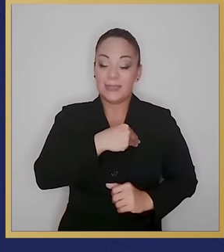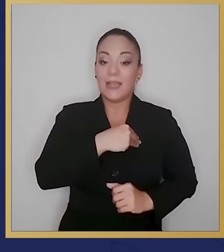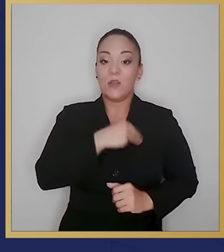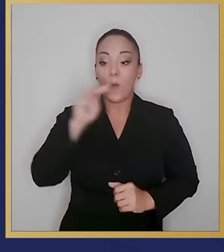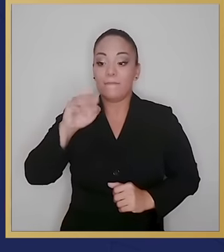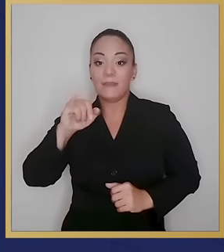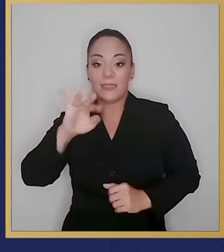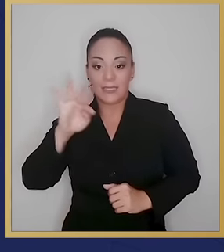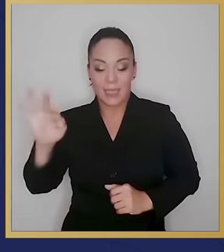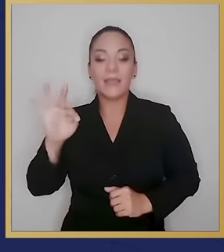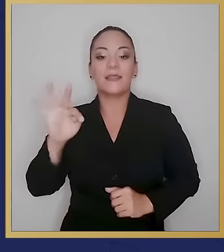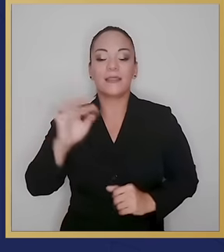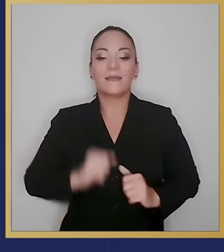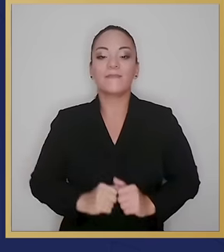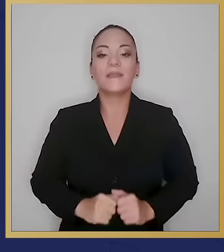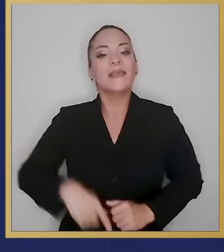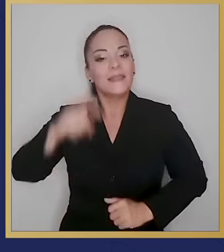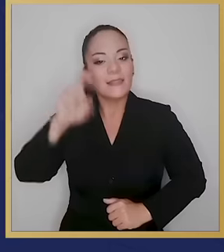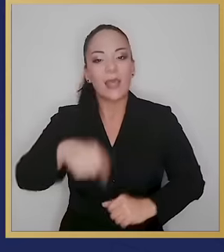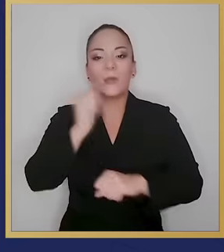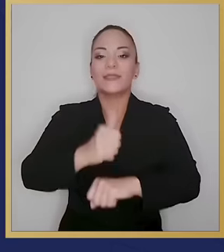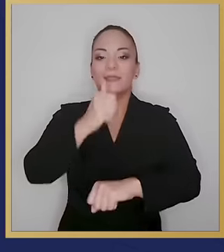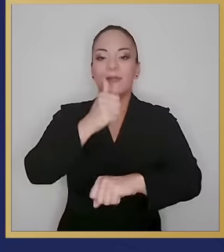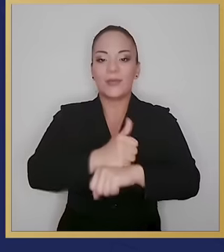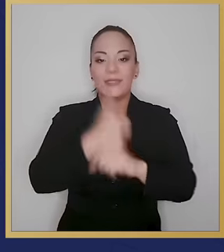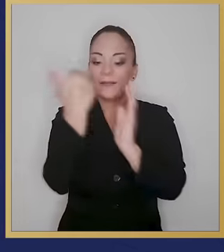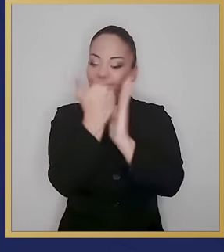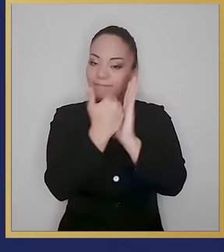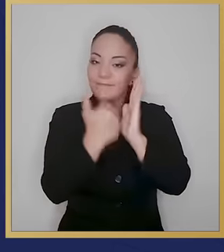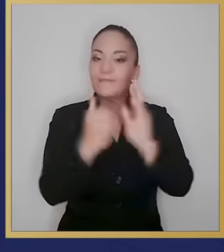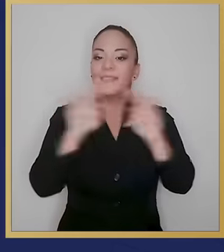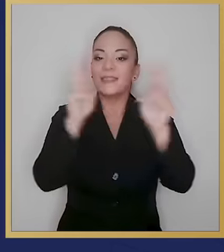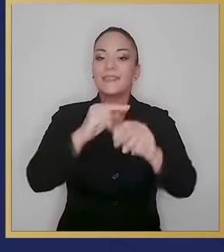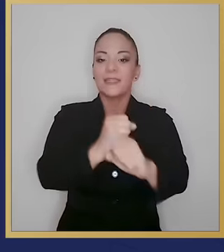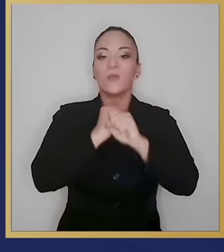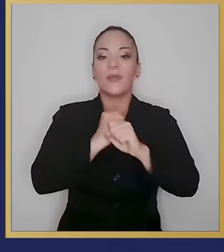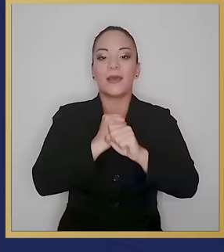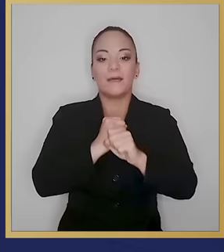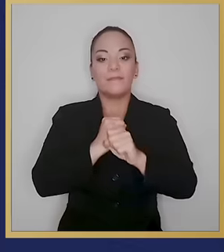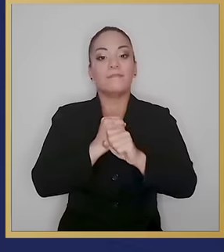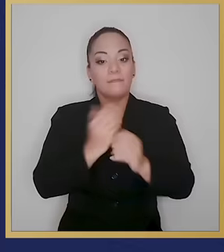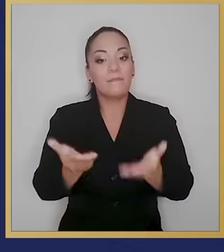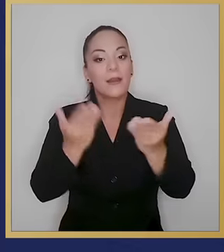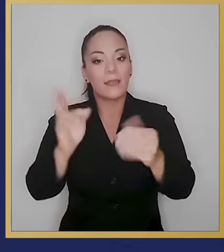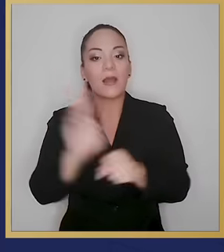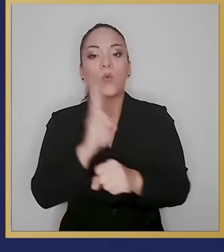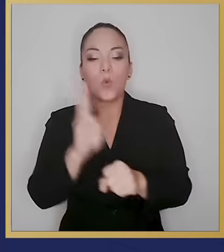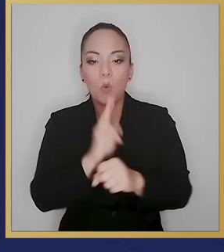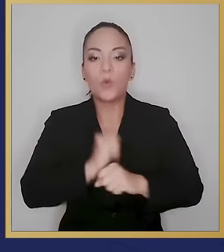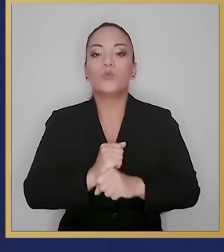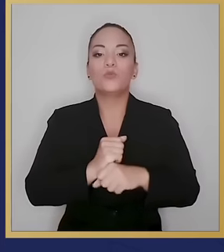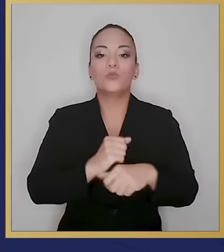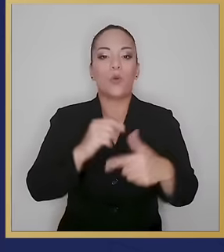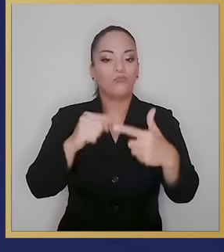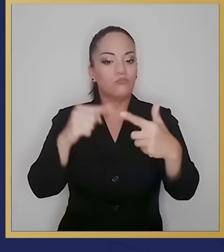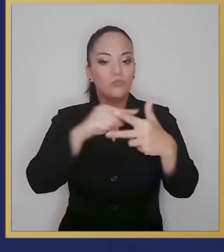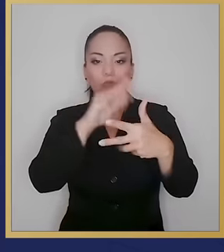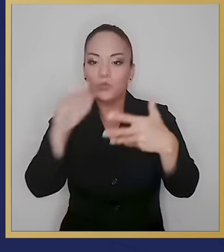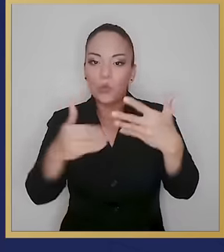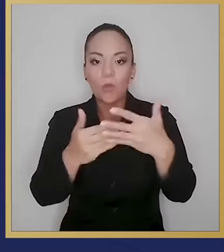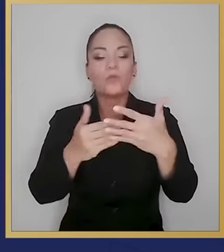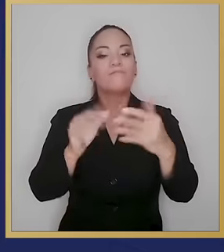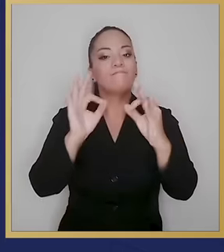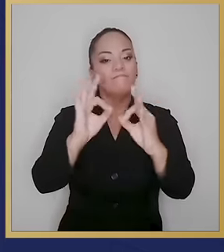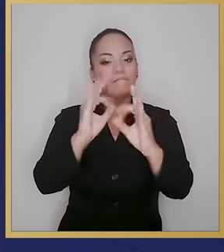Ciencias, Innovación, Tecnología y Telecomunicaciones debe establecer medidas de ciberseguridad para garantizar el uso y la explotación